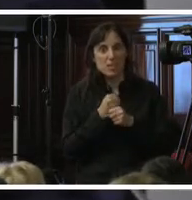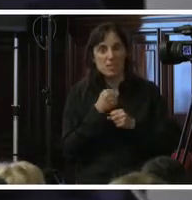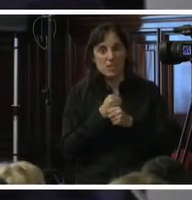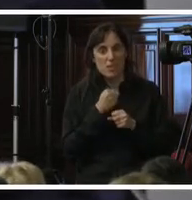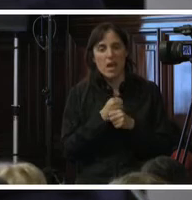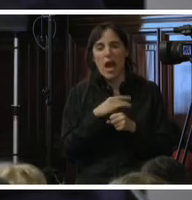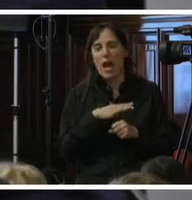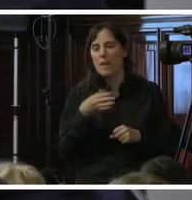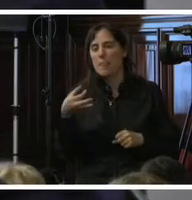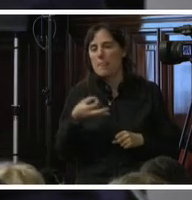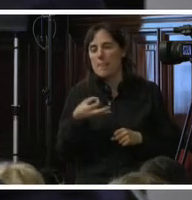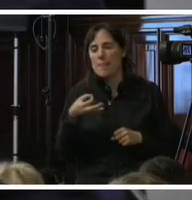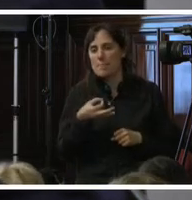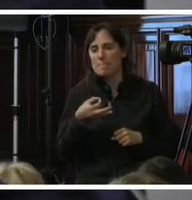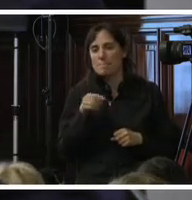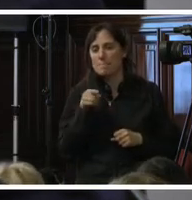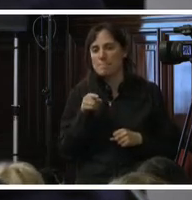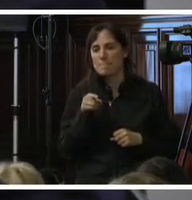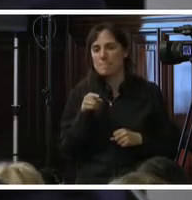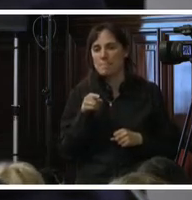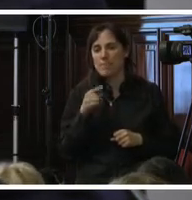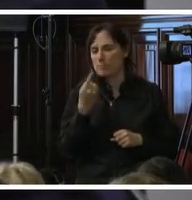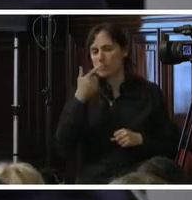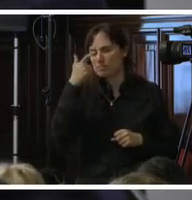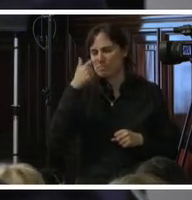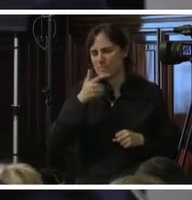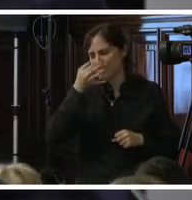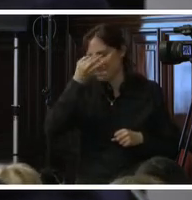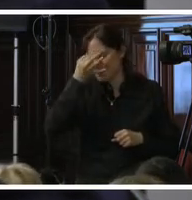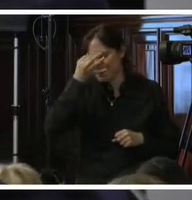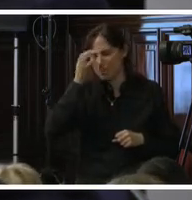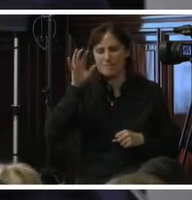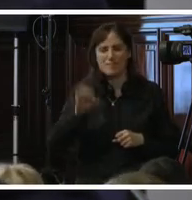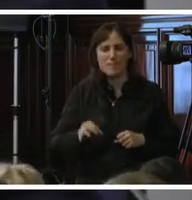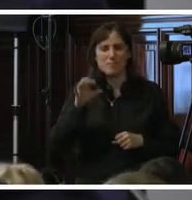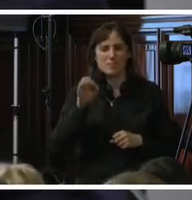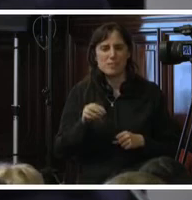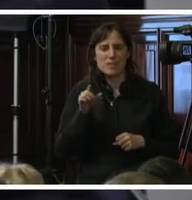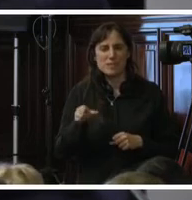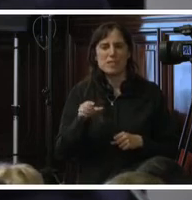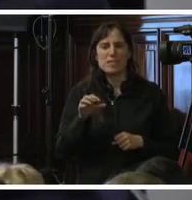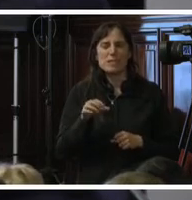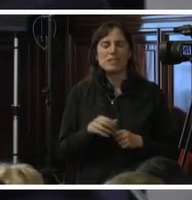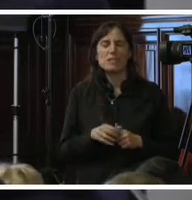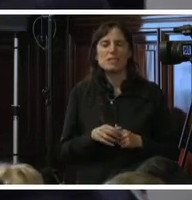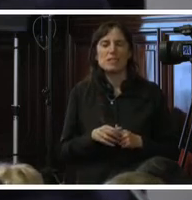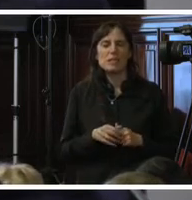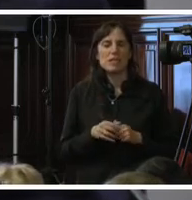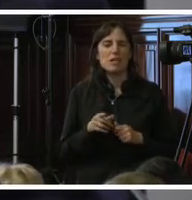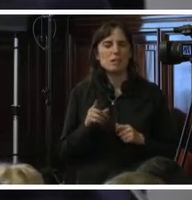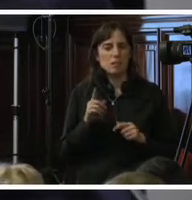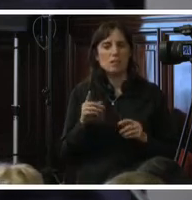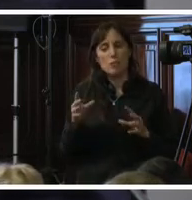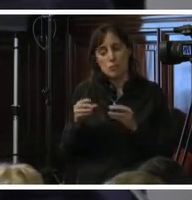especialista que además de eso es, creo que la persona que más conoce el tema es Álvaro Botero y con Álvaro estamos